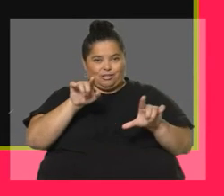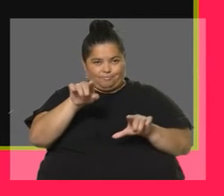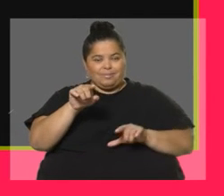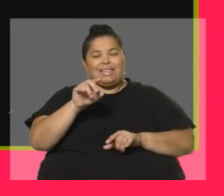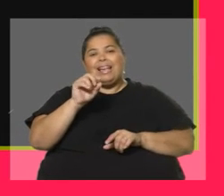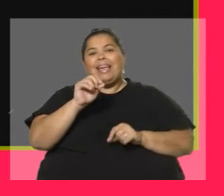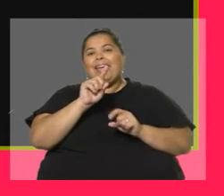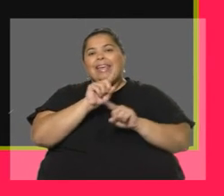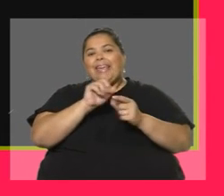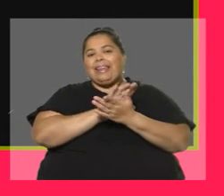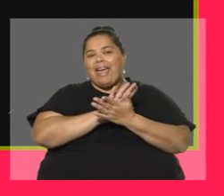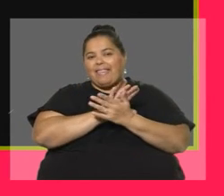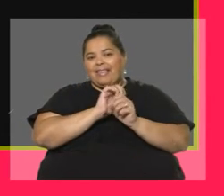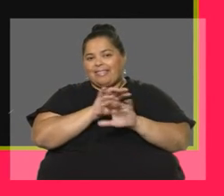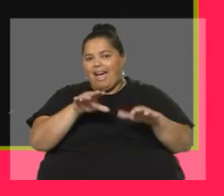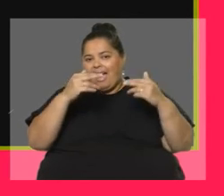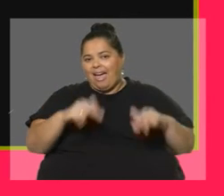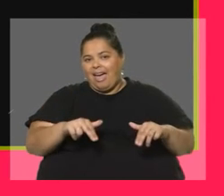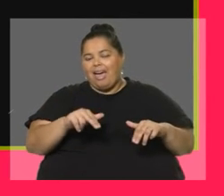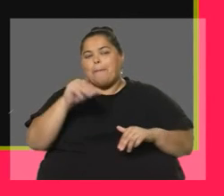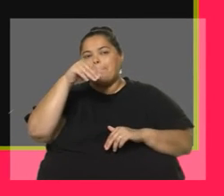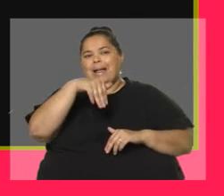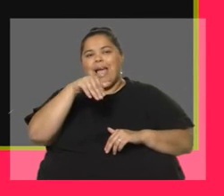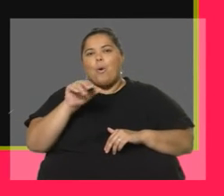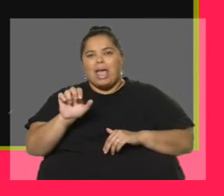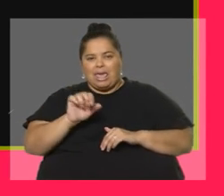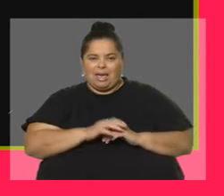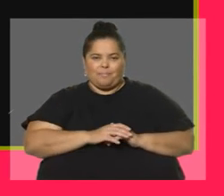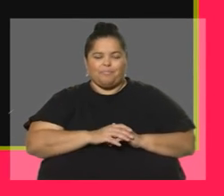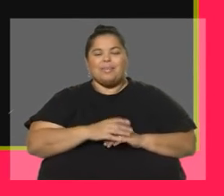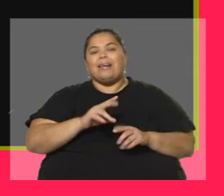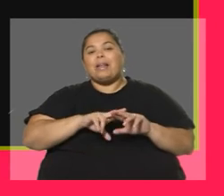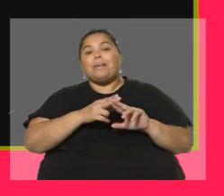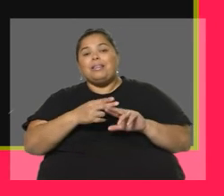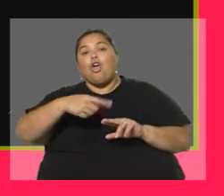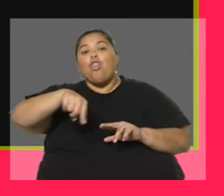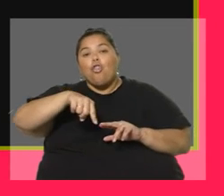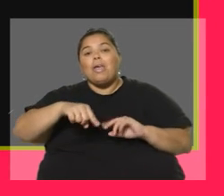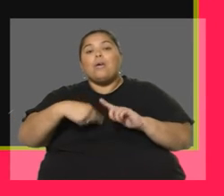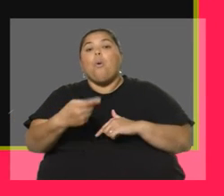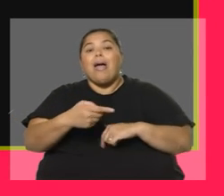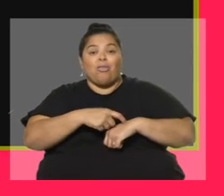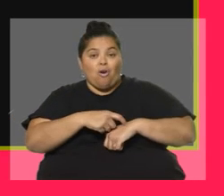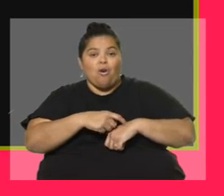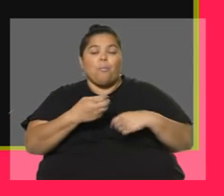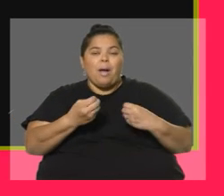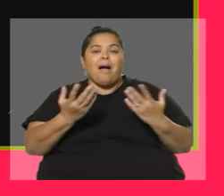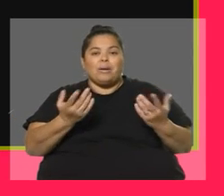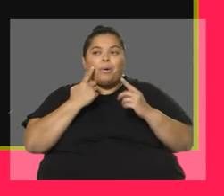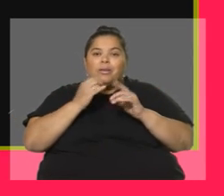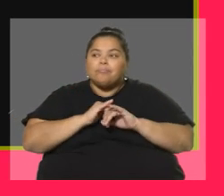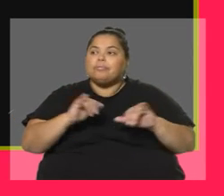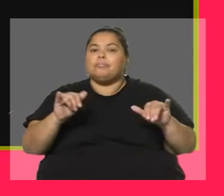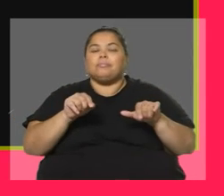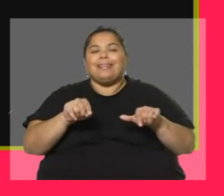Eugenia. Entonces, repetinos por favor, Cecilia, ¿dónde y cuándo? Así ya nos hemos llegado. Miren, nominada a los